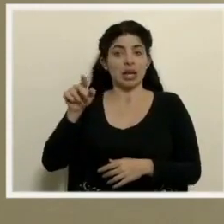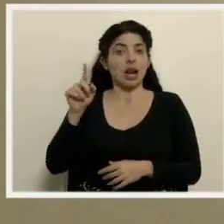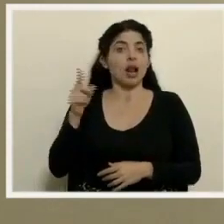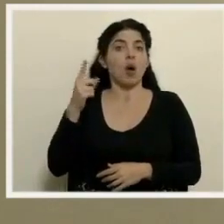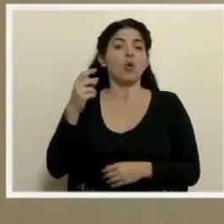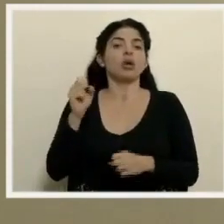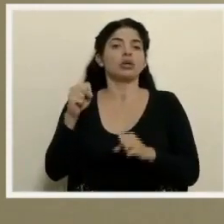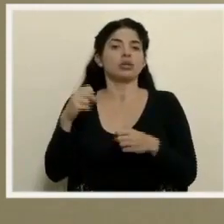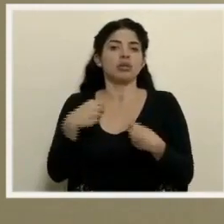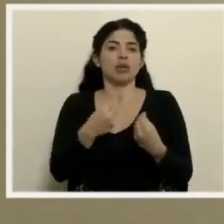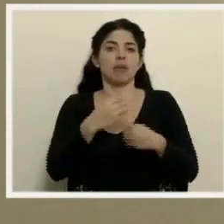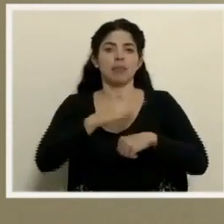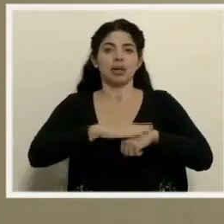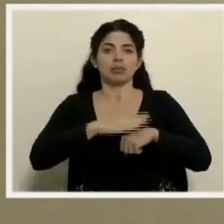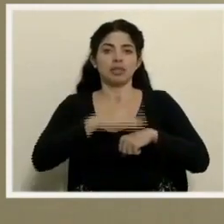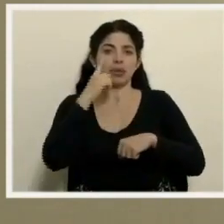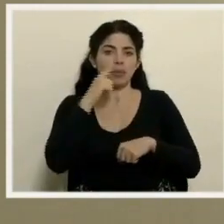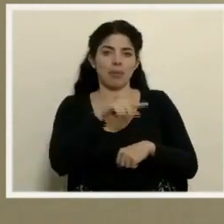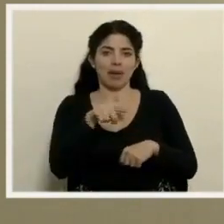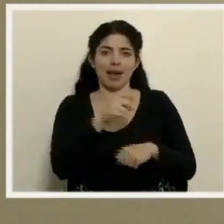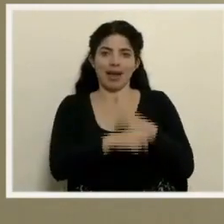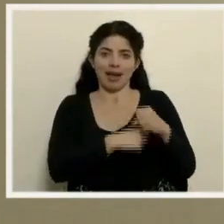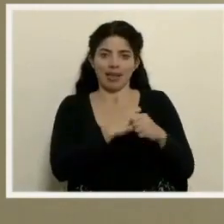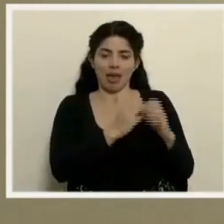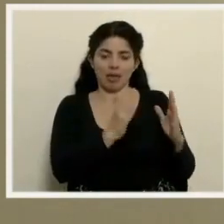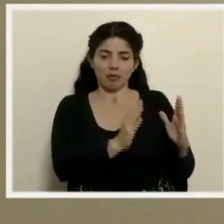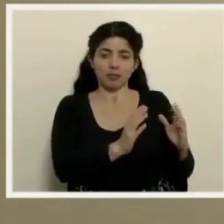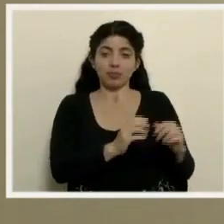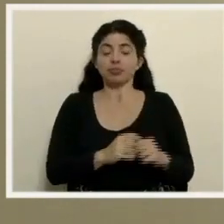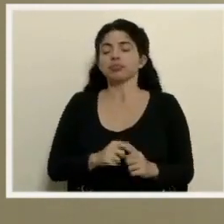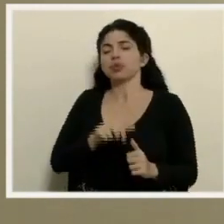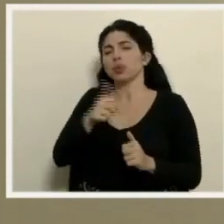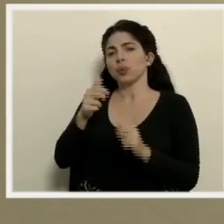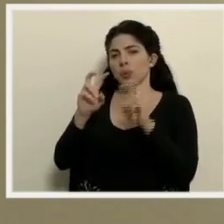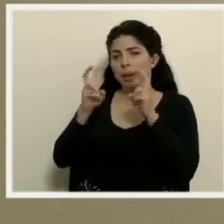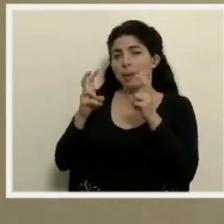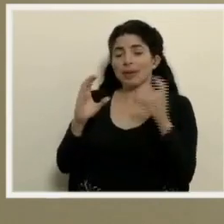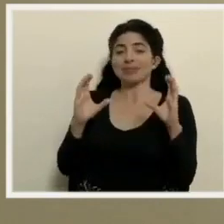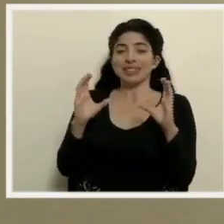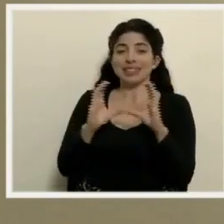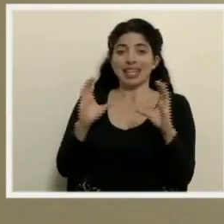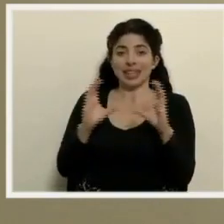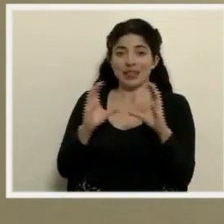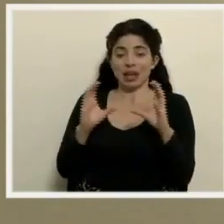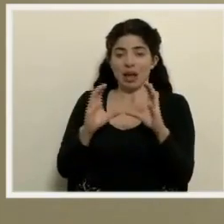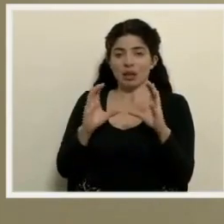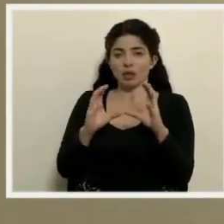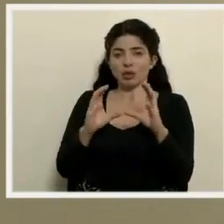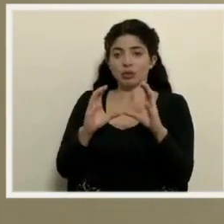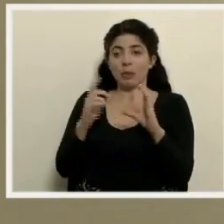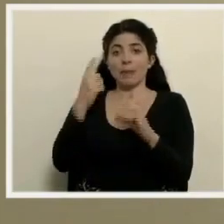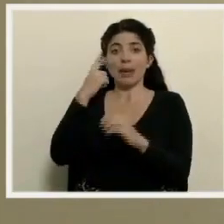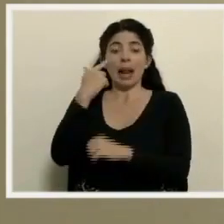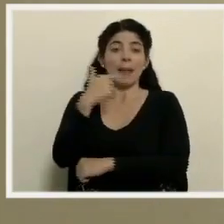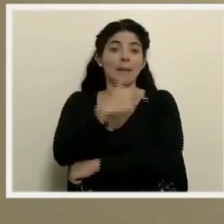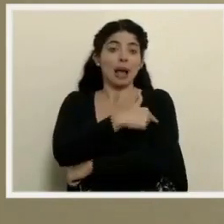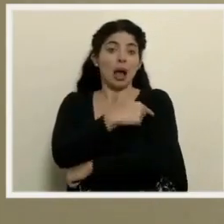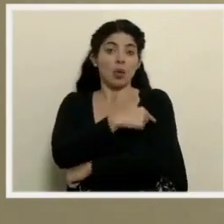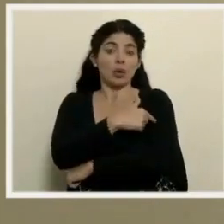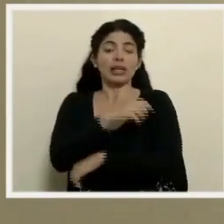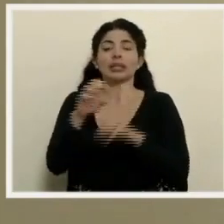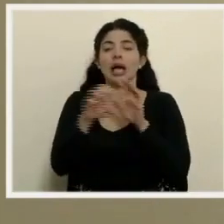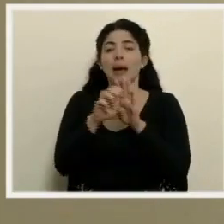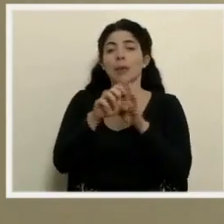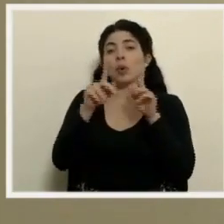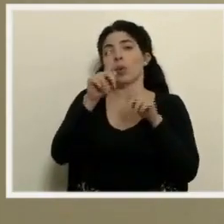esa población. Con respecto a la certificación, certificación de la vacunación efectuada